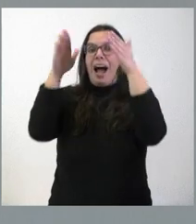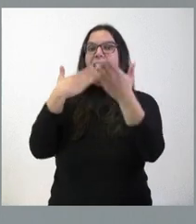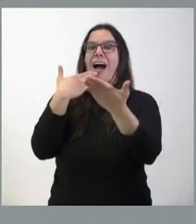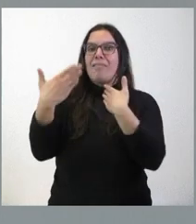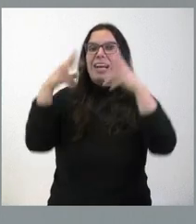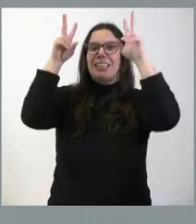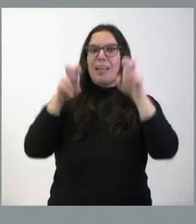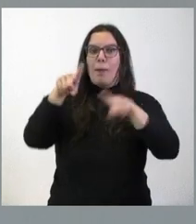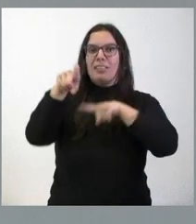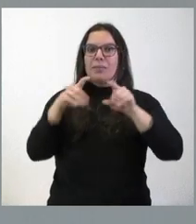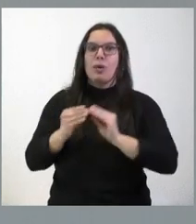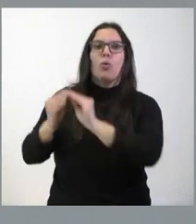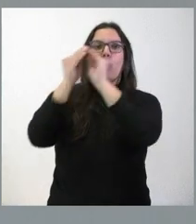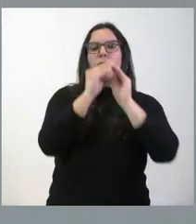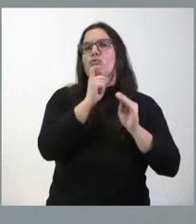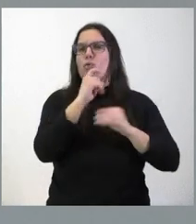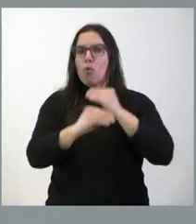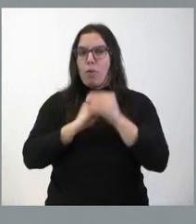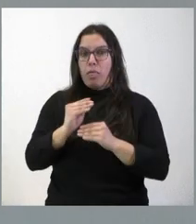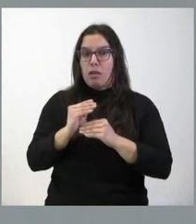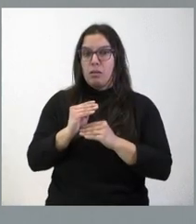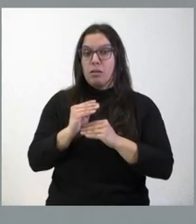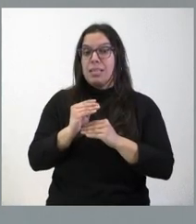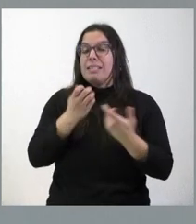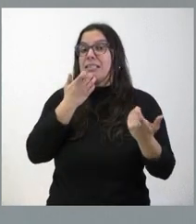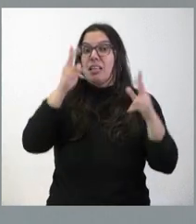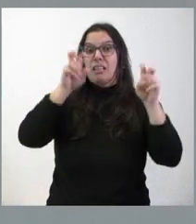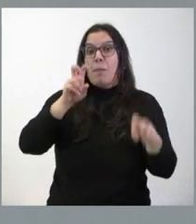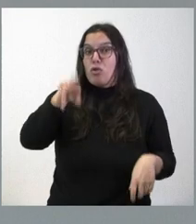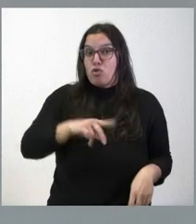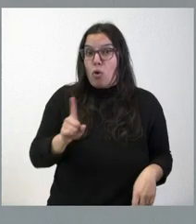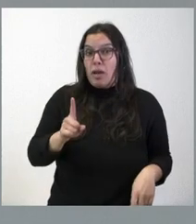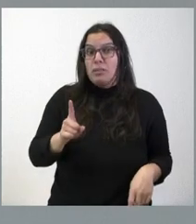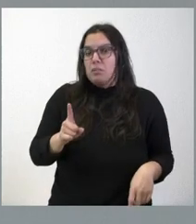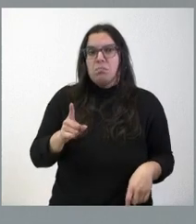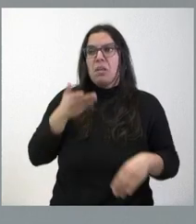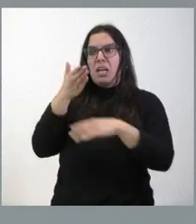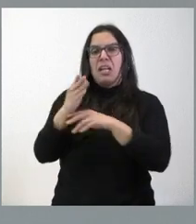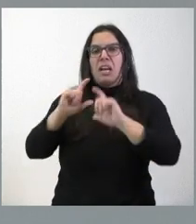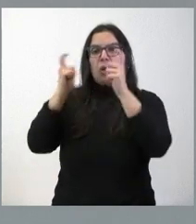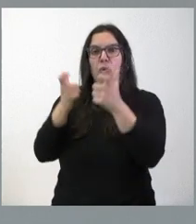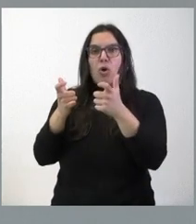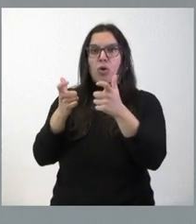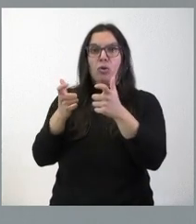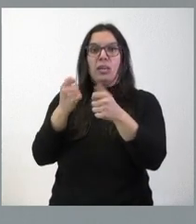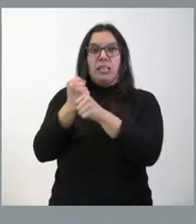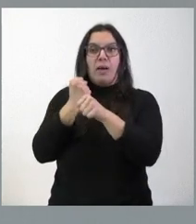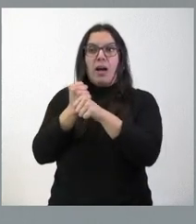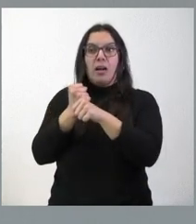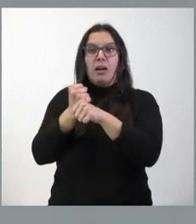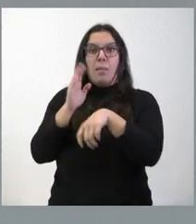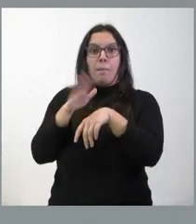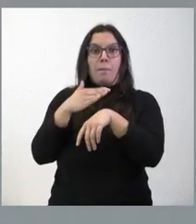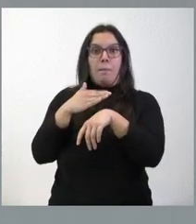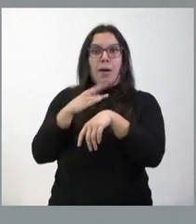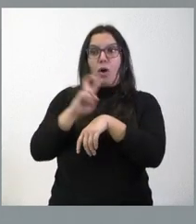y que sea este el orden del día, lo que no queremos es que vayamos a una reunión en donde estemos trabajando sobre el detalle